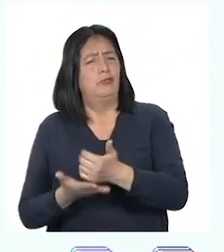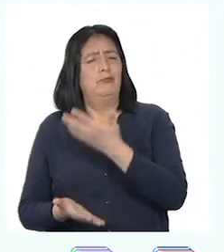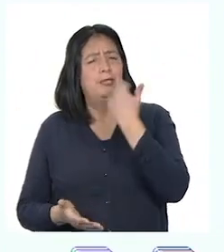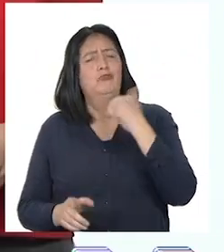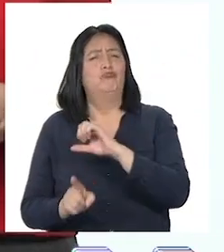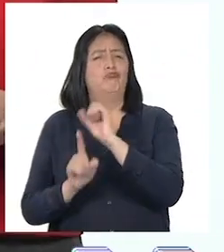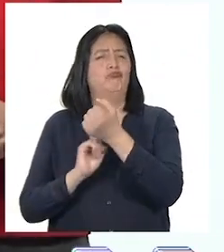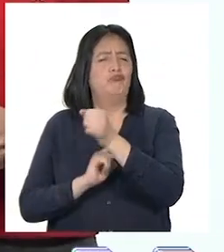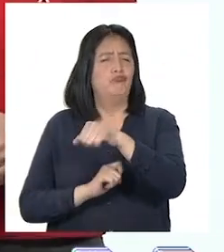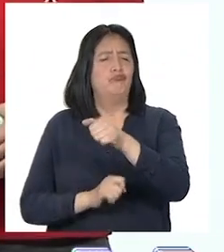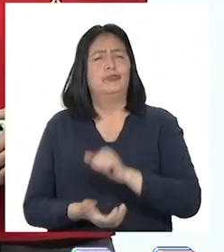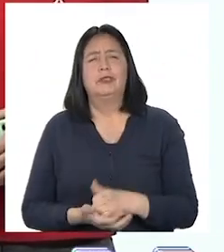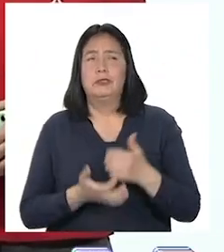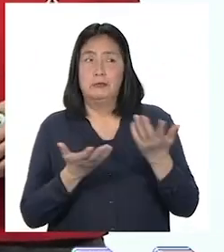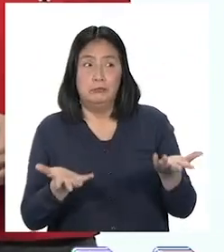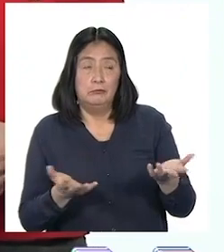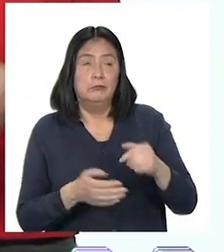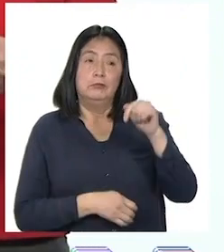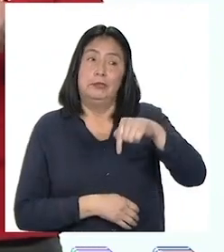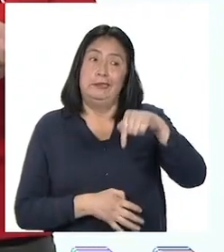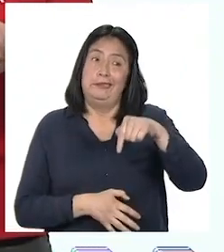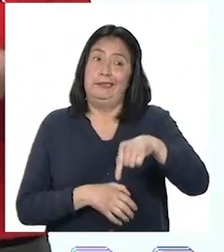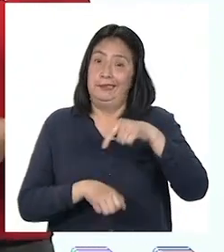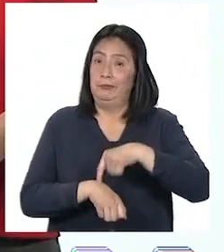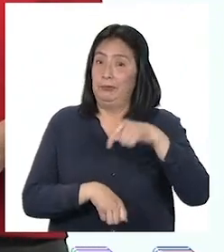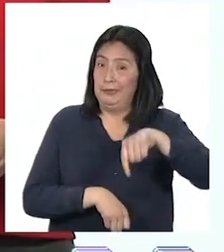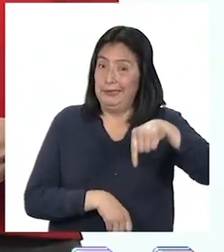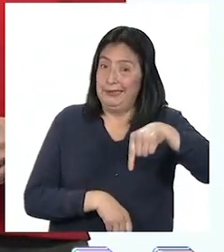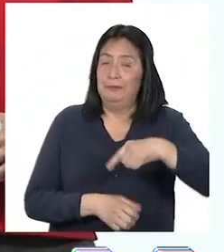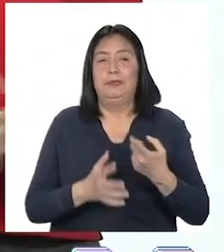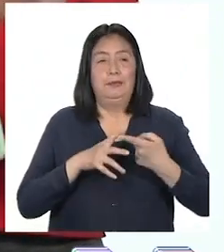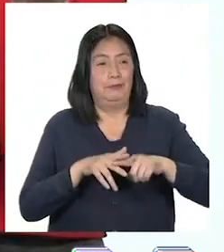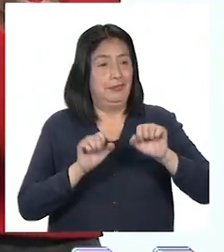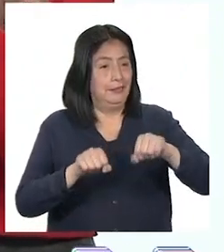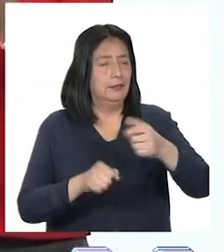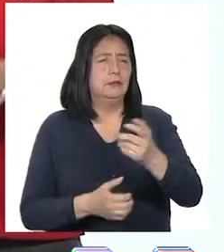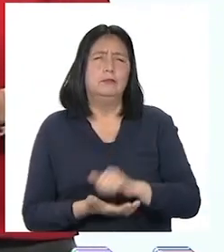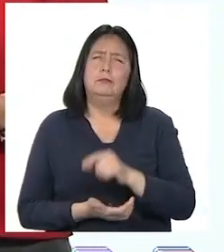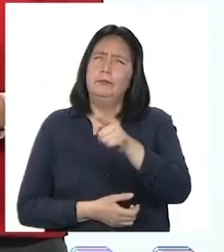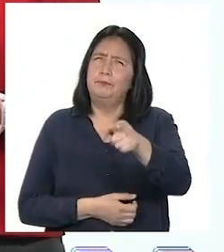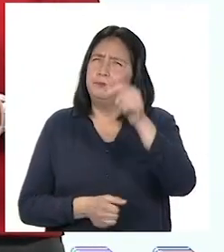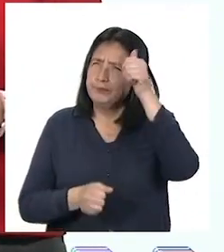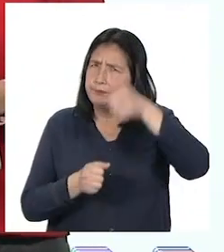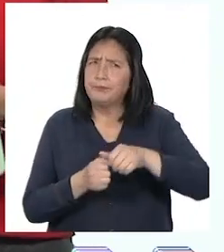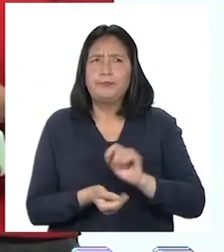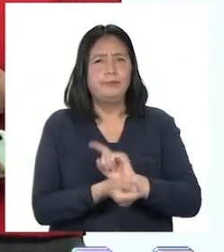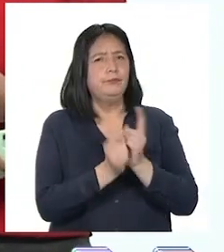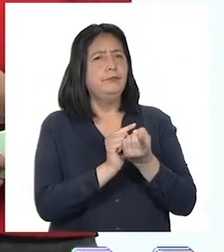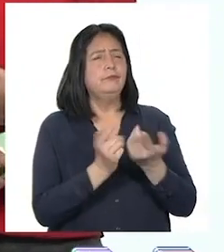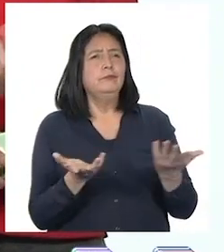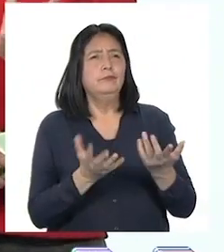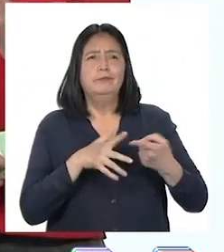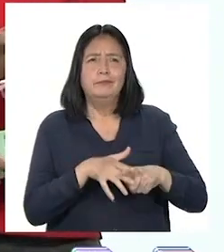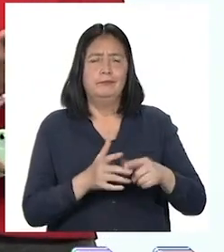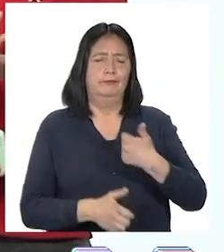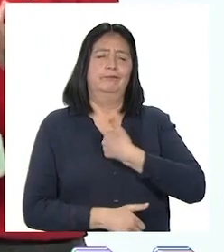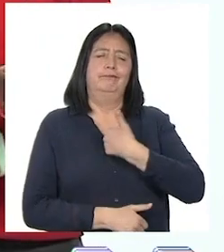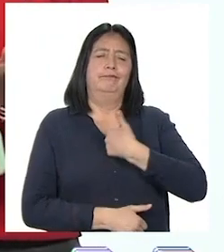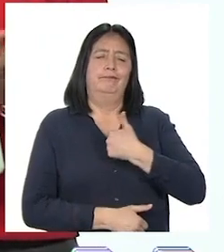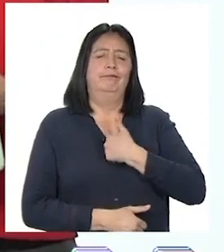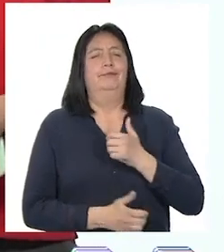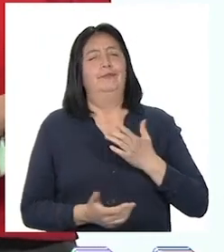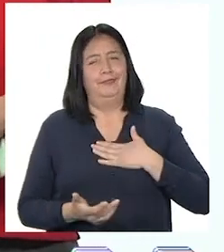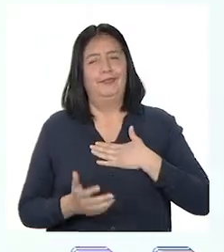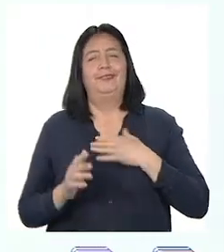sociedad. Lo bueno es que este es el momento preciso para comenzar. Recuerden que el cambio empieza en nosotros mismos y con